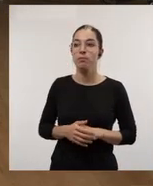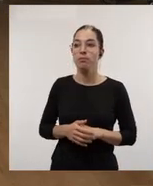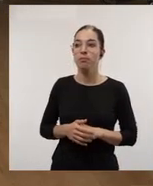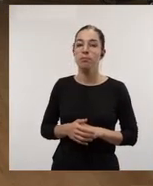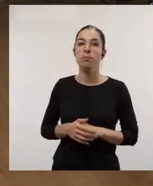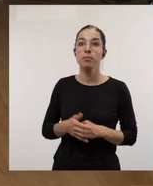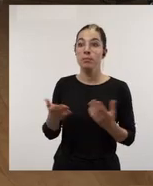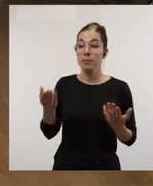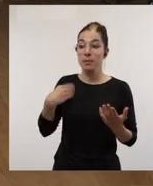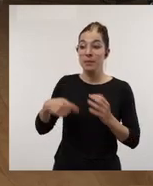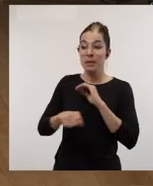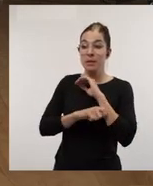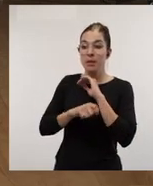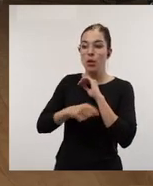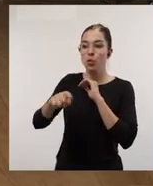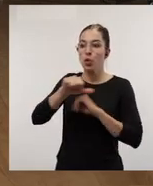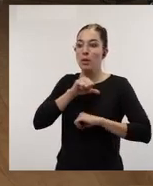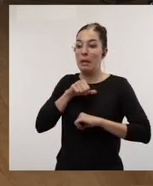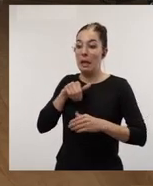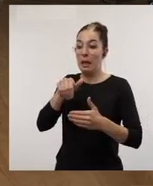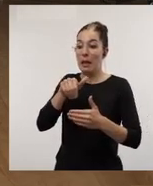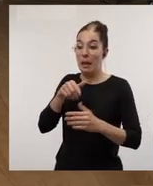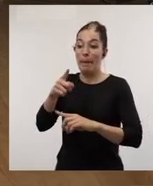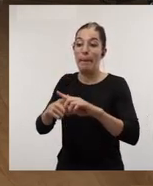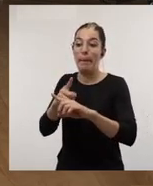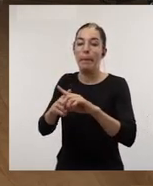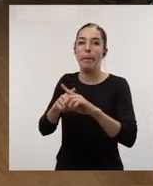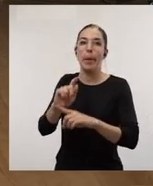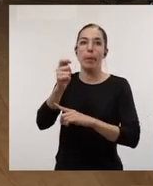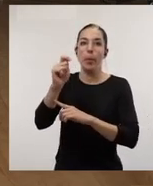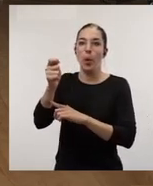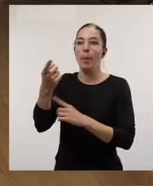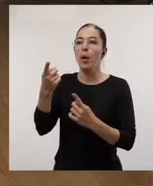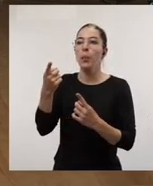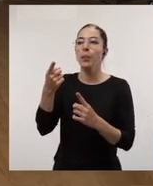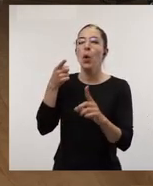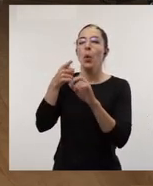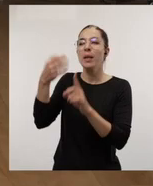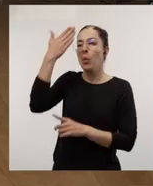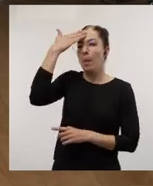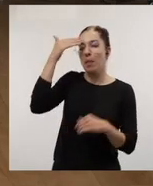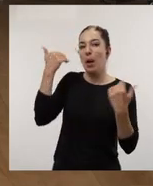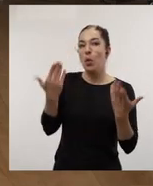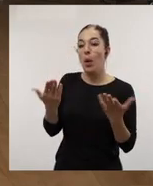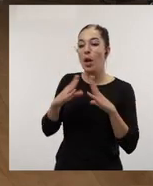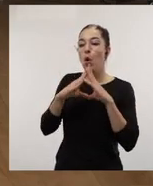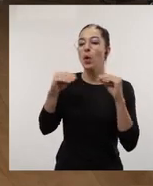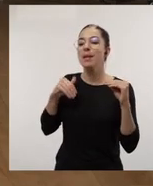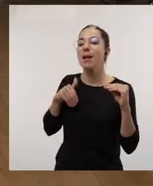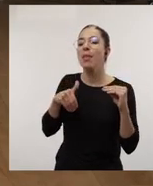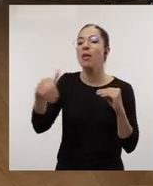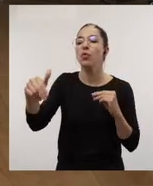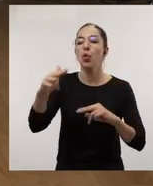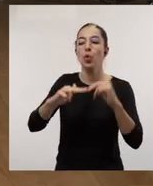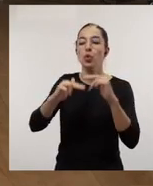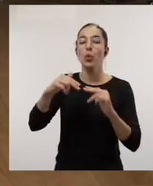esperáis frutos evidentemente en el corto en el medio plazo pero el principal es ayudar a construir también esa universidad de